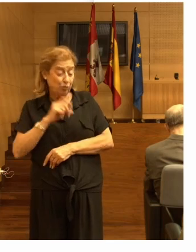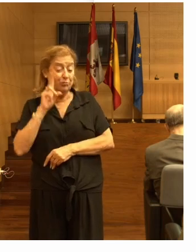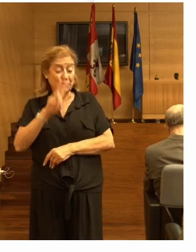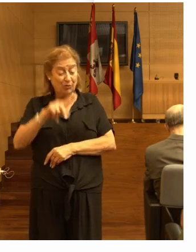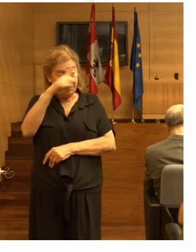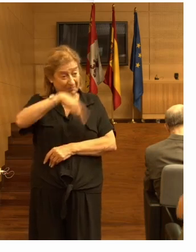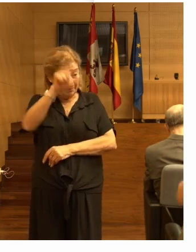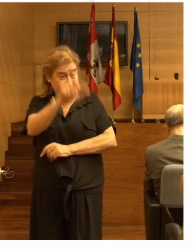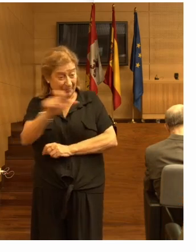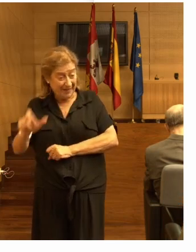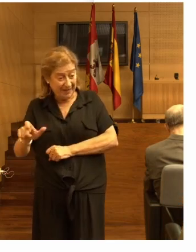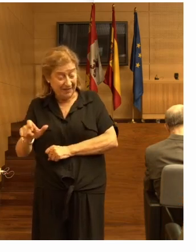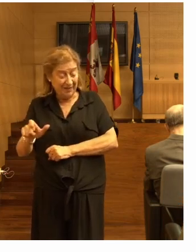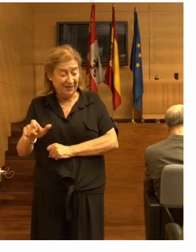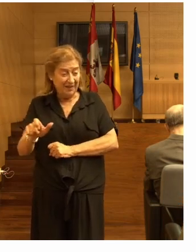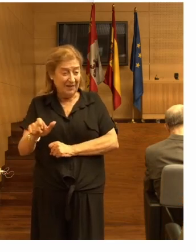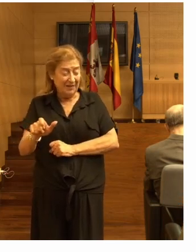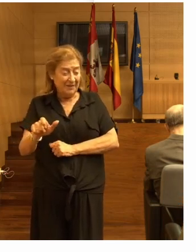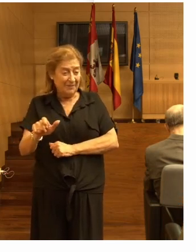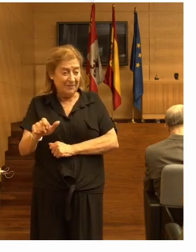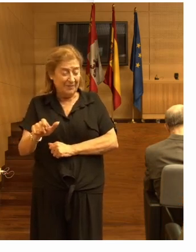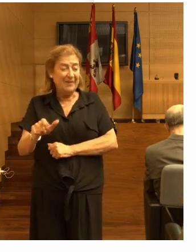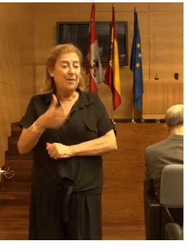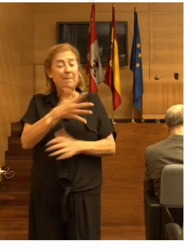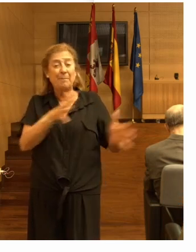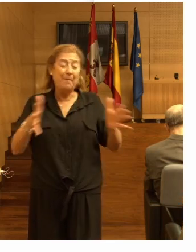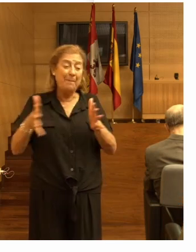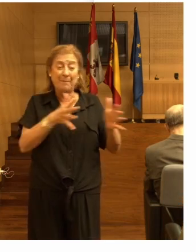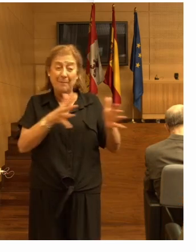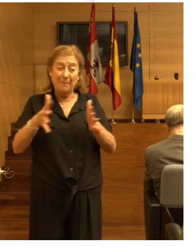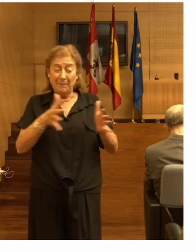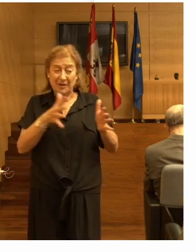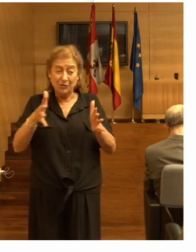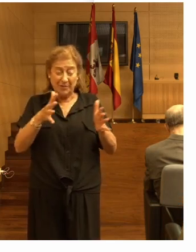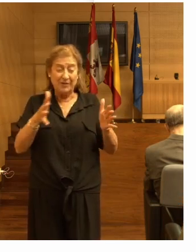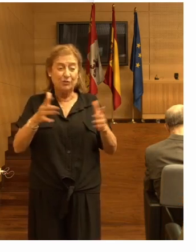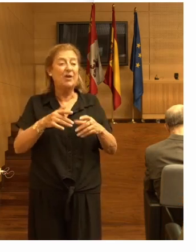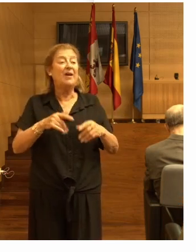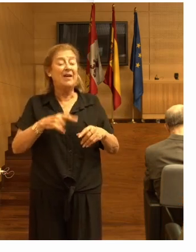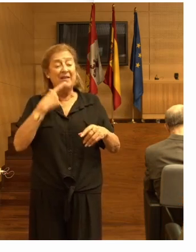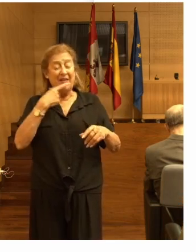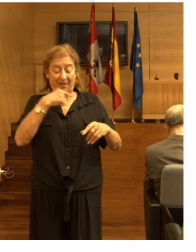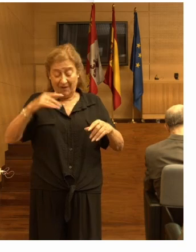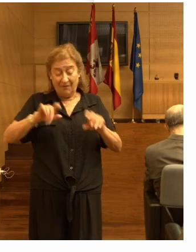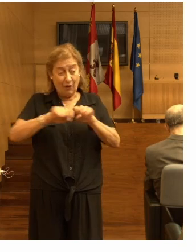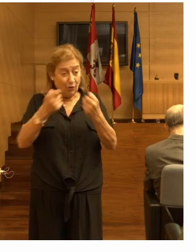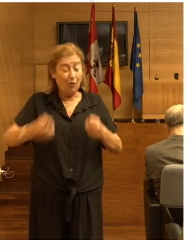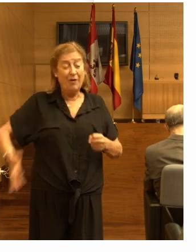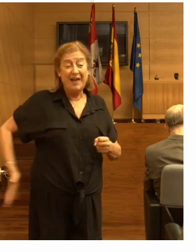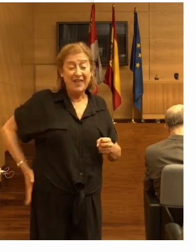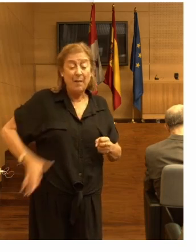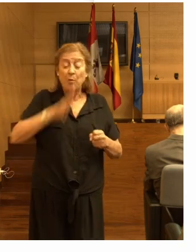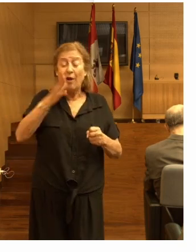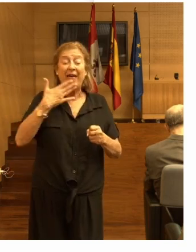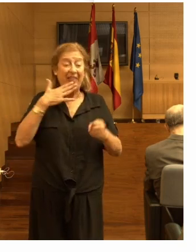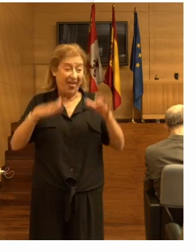más o menos se mantiene estable en cuanto a fracturas de cadera ajustadas por edad.